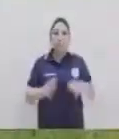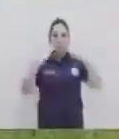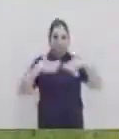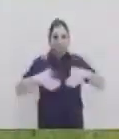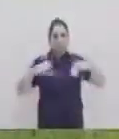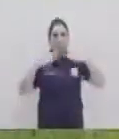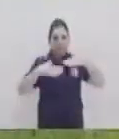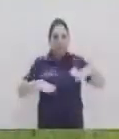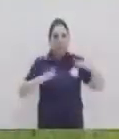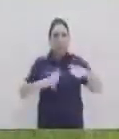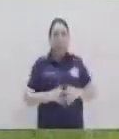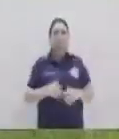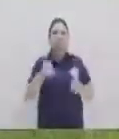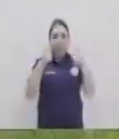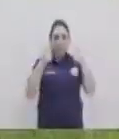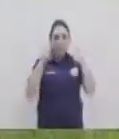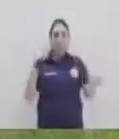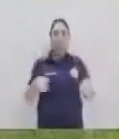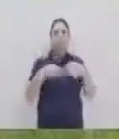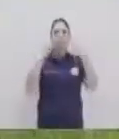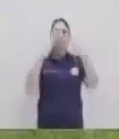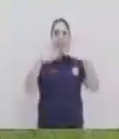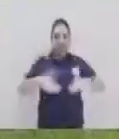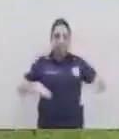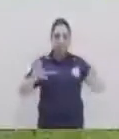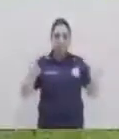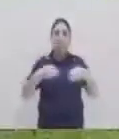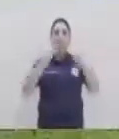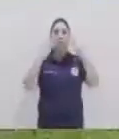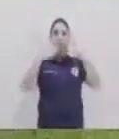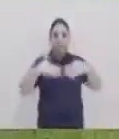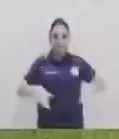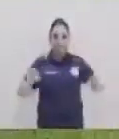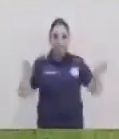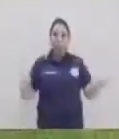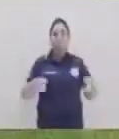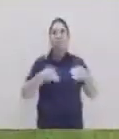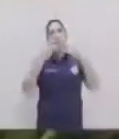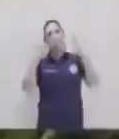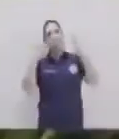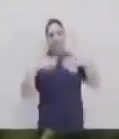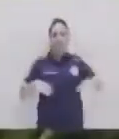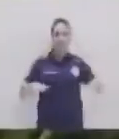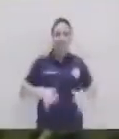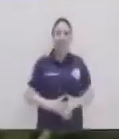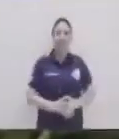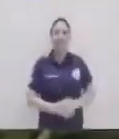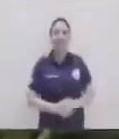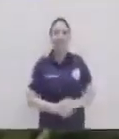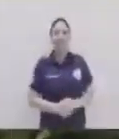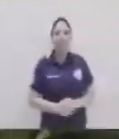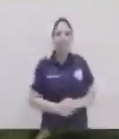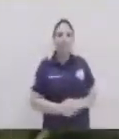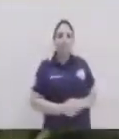despacio bien hecho tomo suficiente aire por la nariz